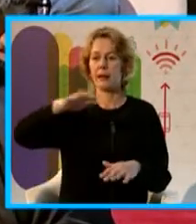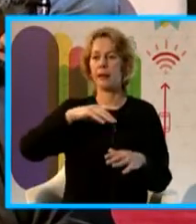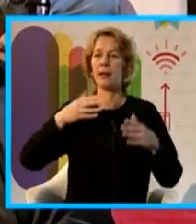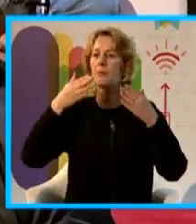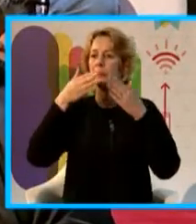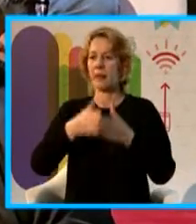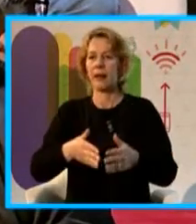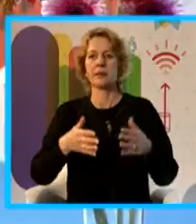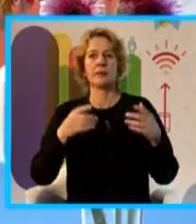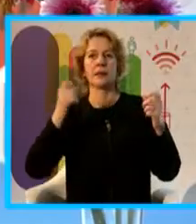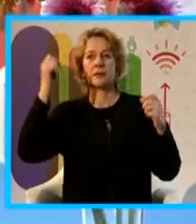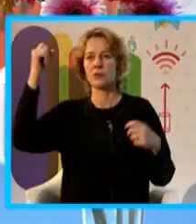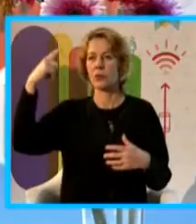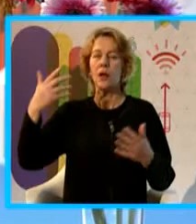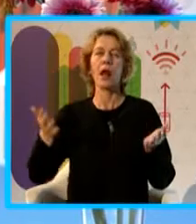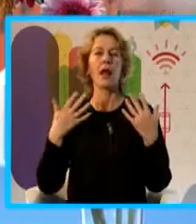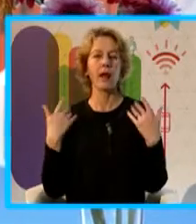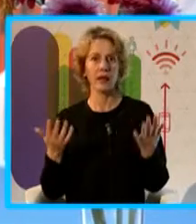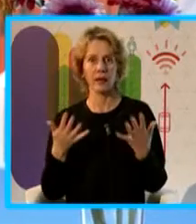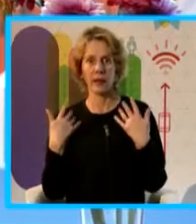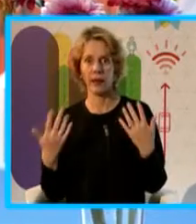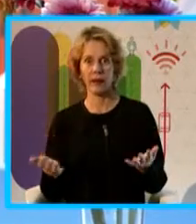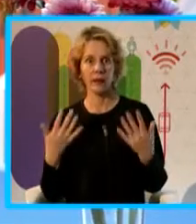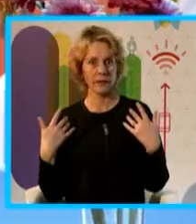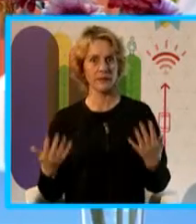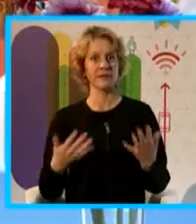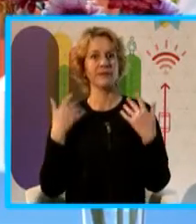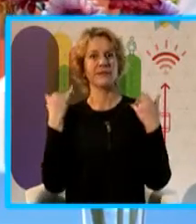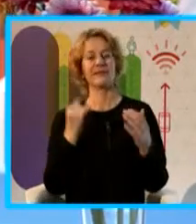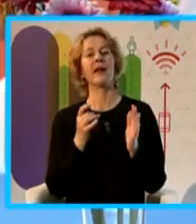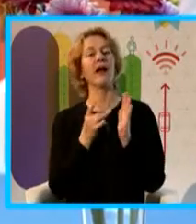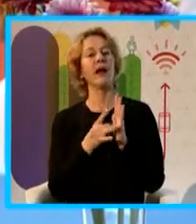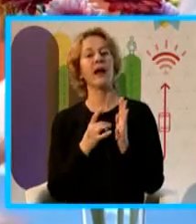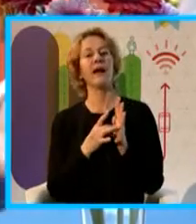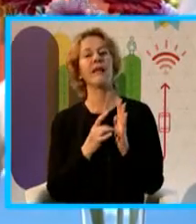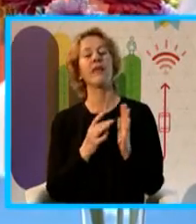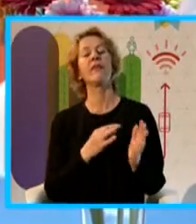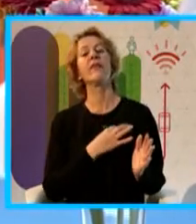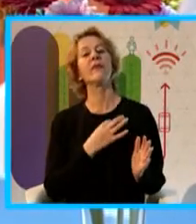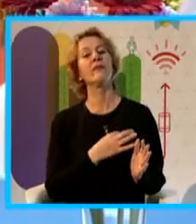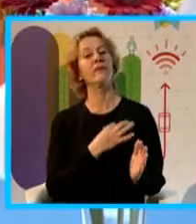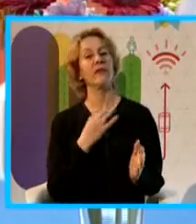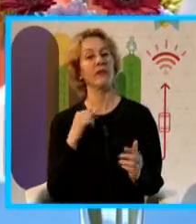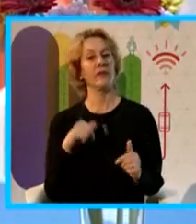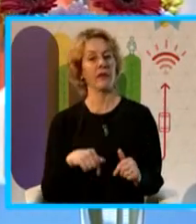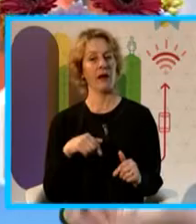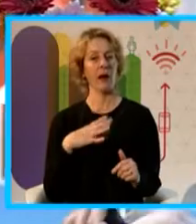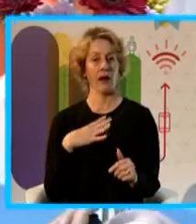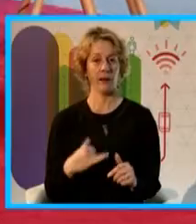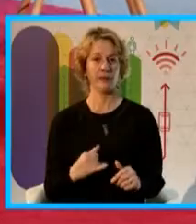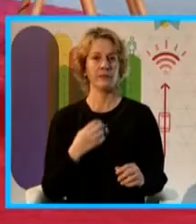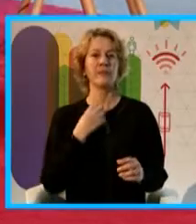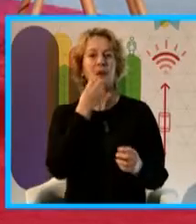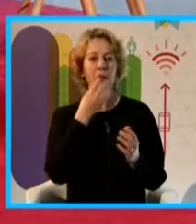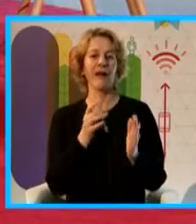y de ese aire y de esa calidad de vida que nos va hablar Andrea entonces. Y de una buena calidad del